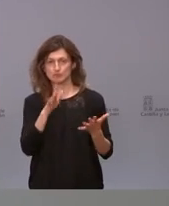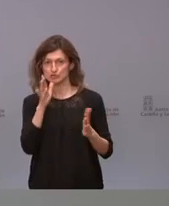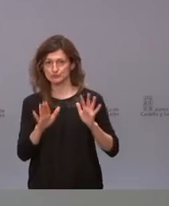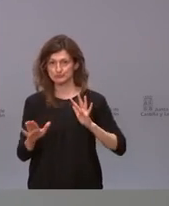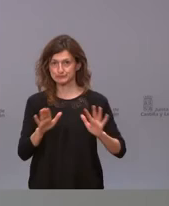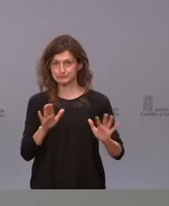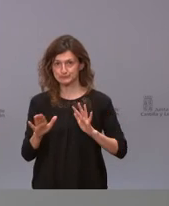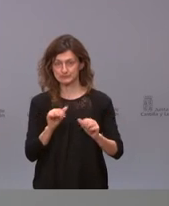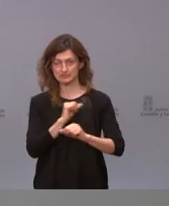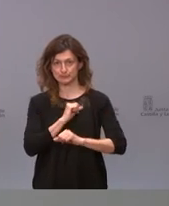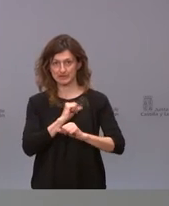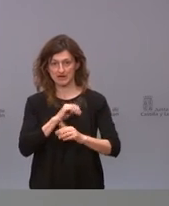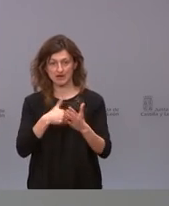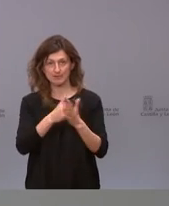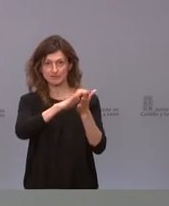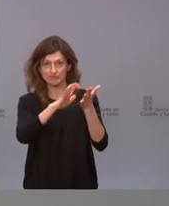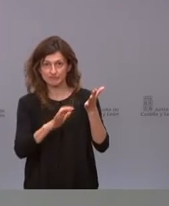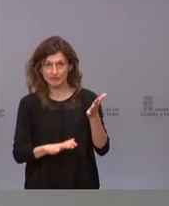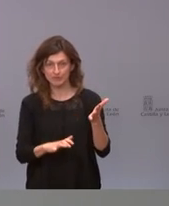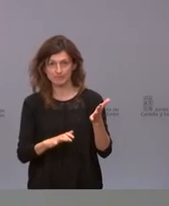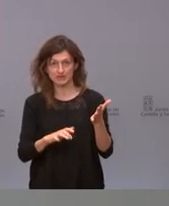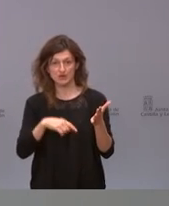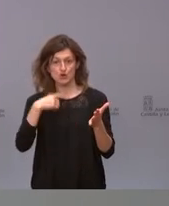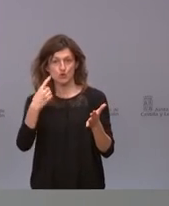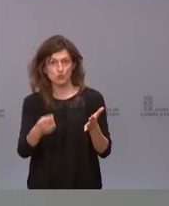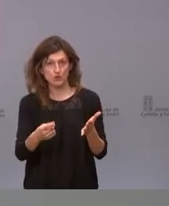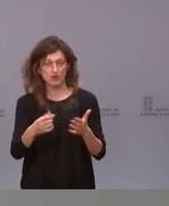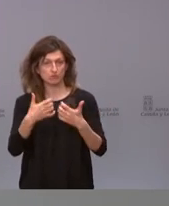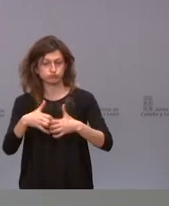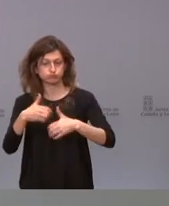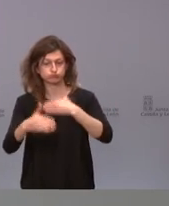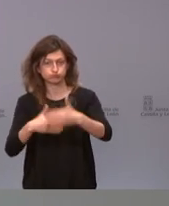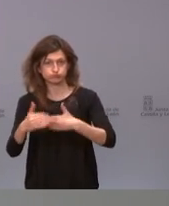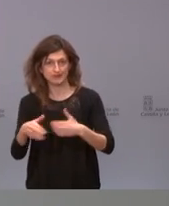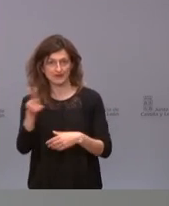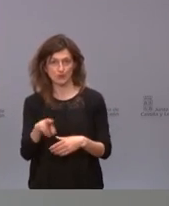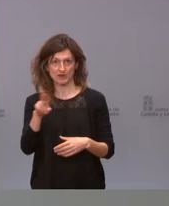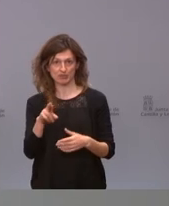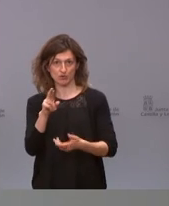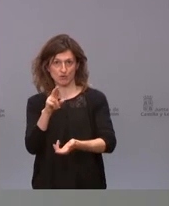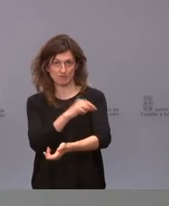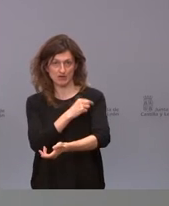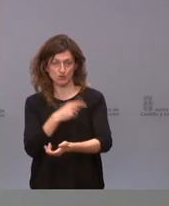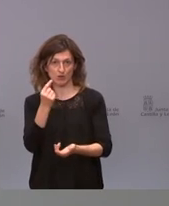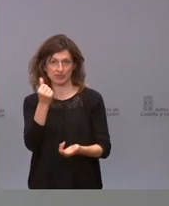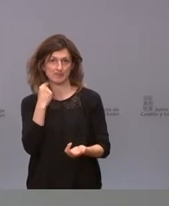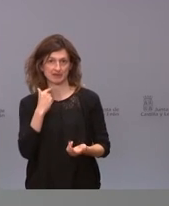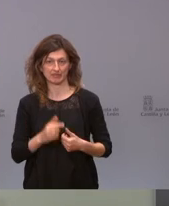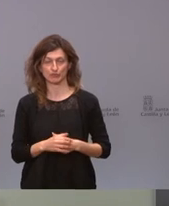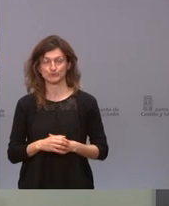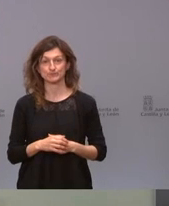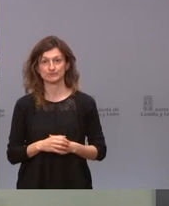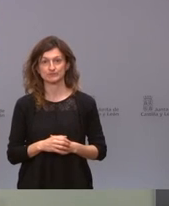Prudencia esperemos saber de qué se trata y pongamos luego después en marcha la recuperación del día perdido voy